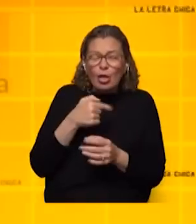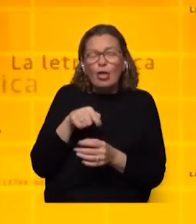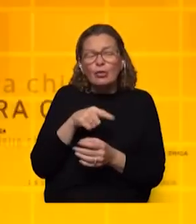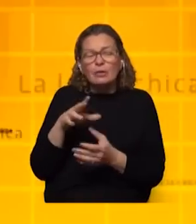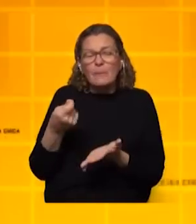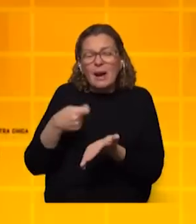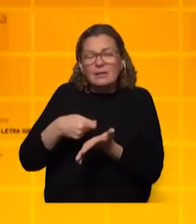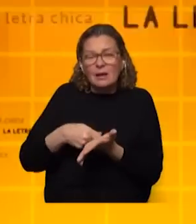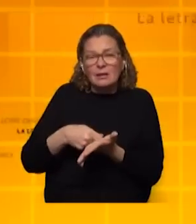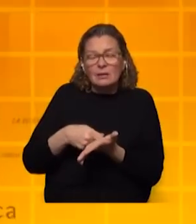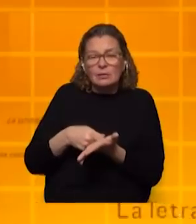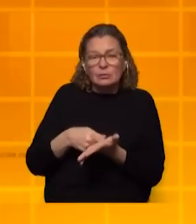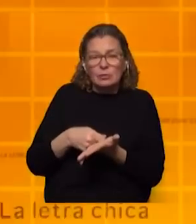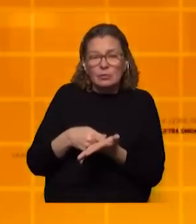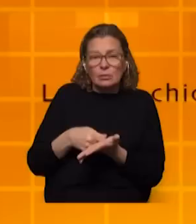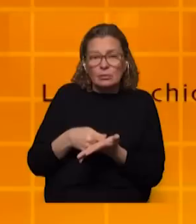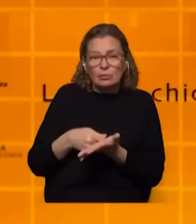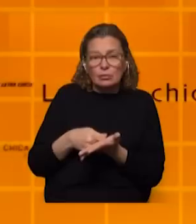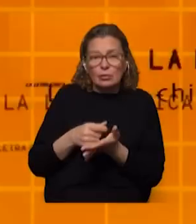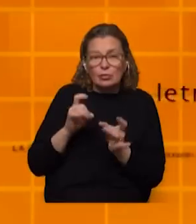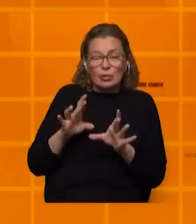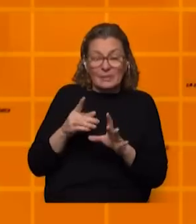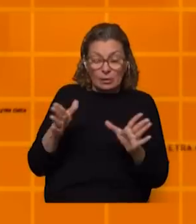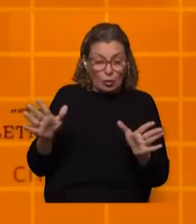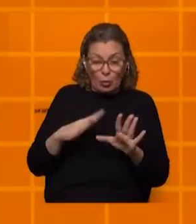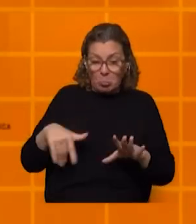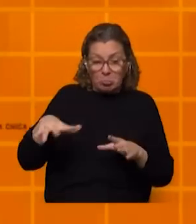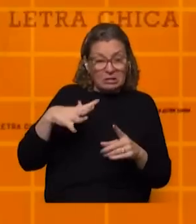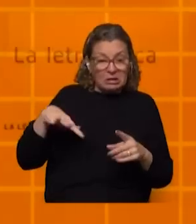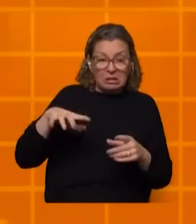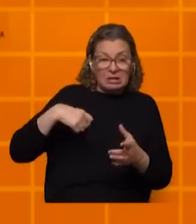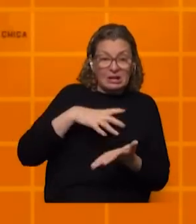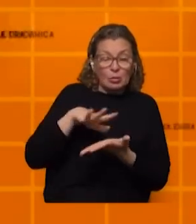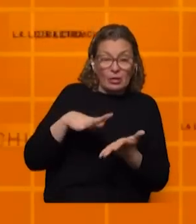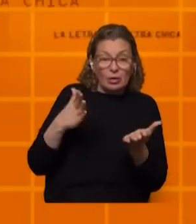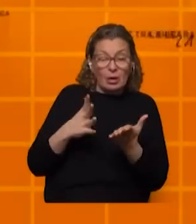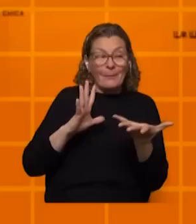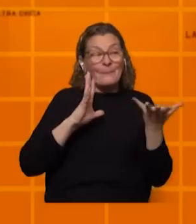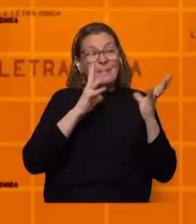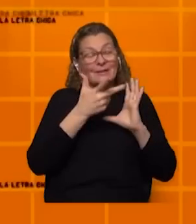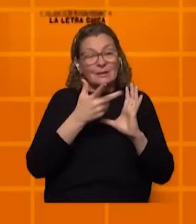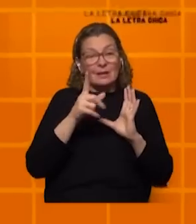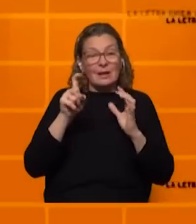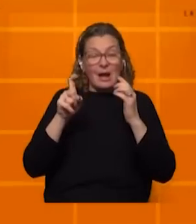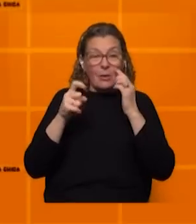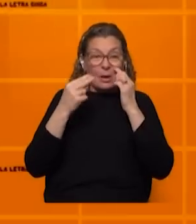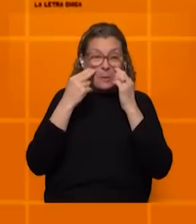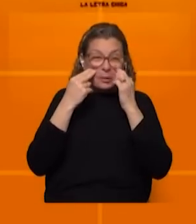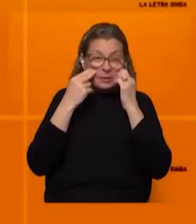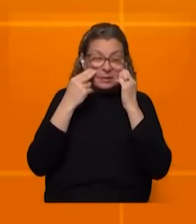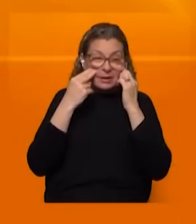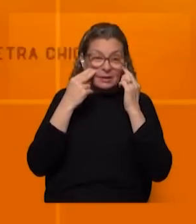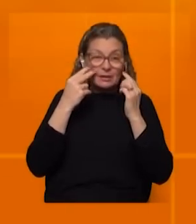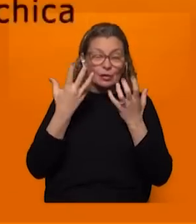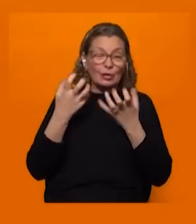el dinero si todo es como está solo puede salir la tarifa eso es así después el impacto ambiental y la calidad del agua acá hay un problema con la velocidad el